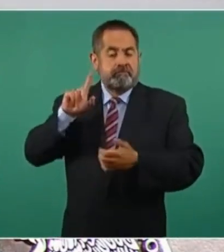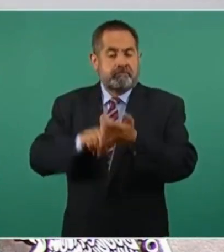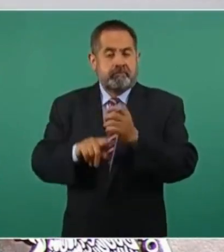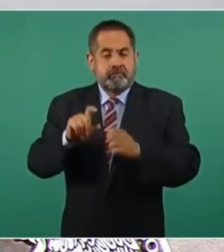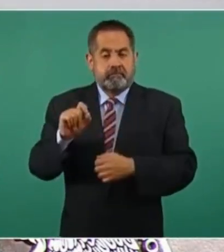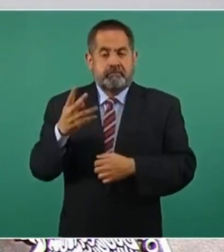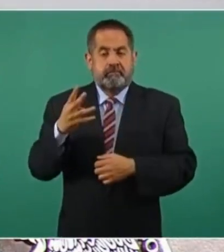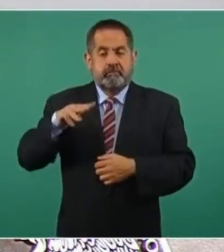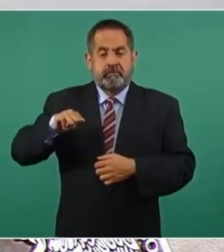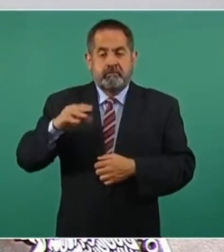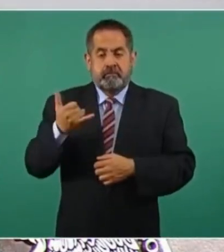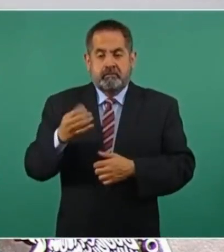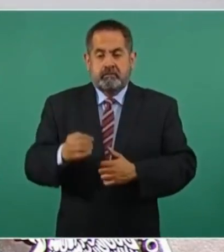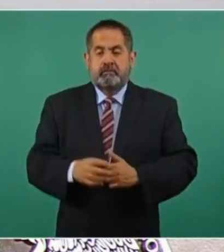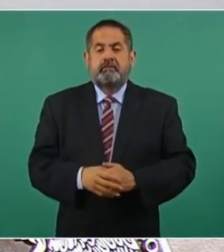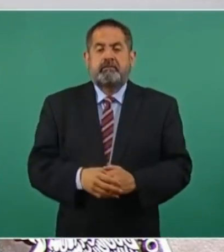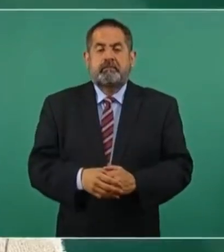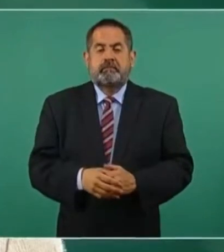de mayo.